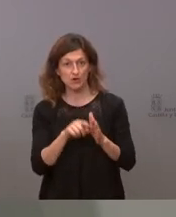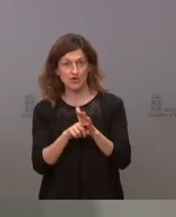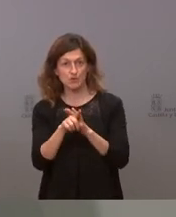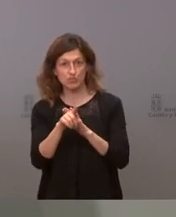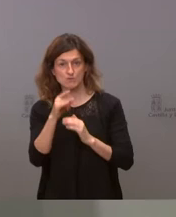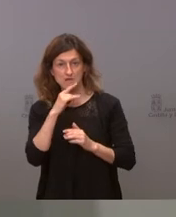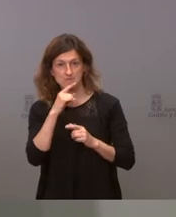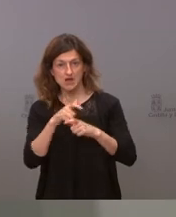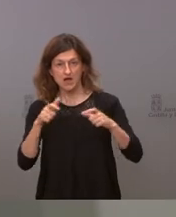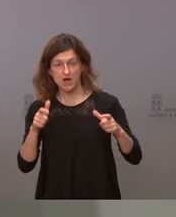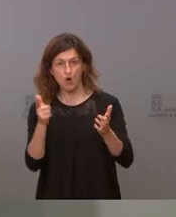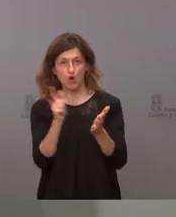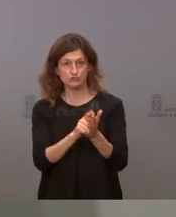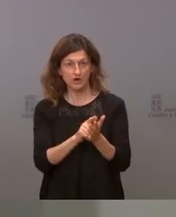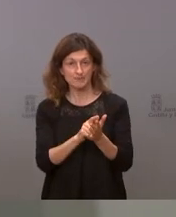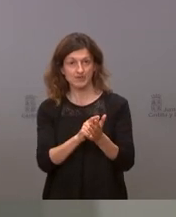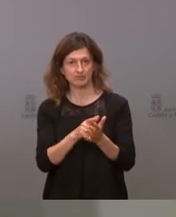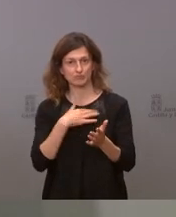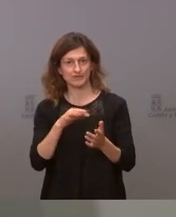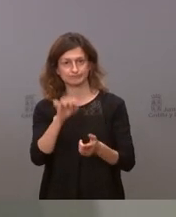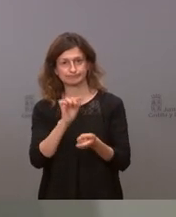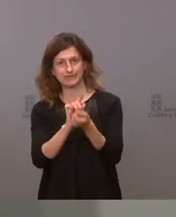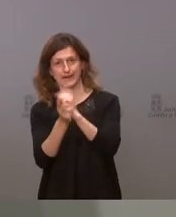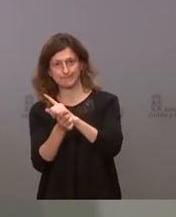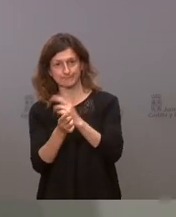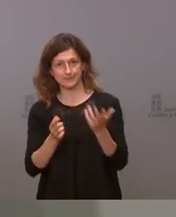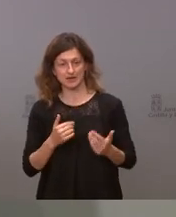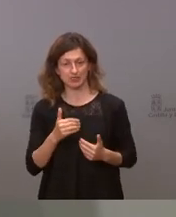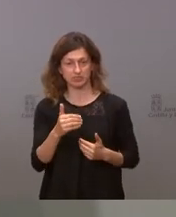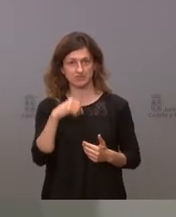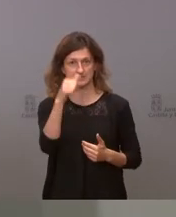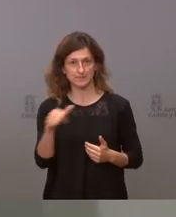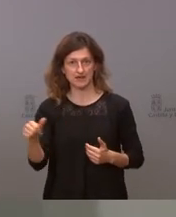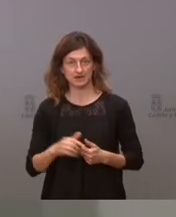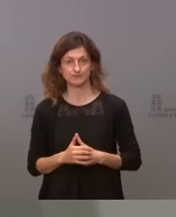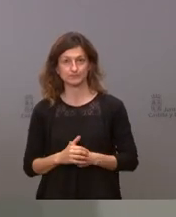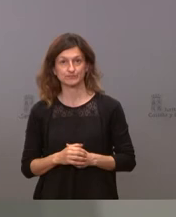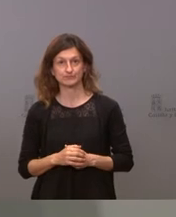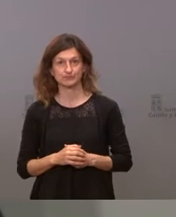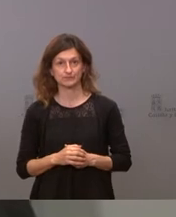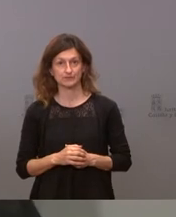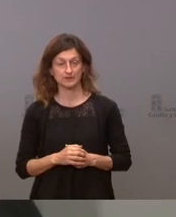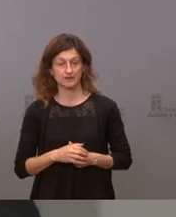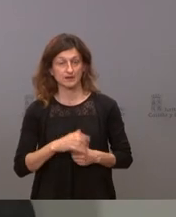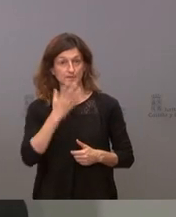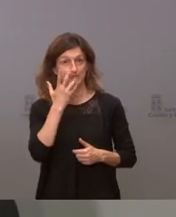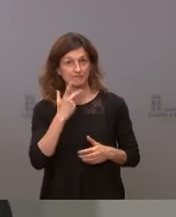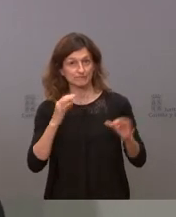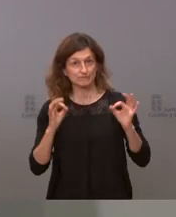pues nos veamos obligados a tomar otras decisiones en la próxima semana pero preferimos